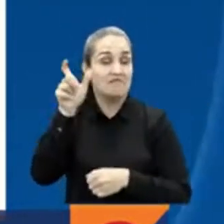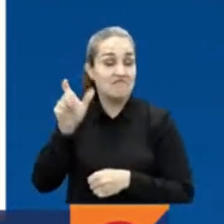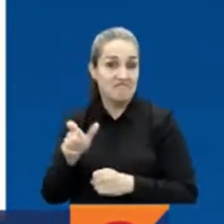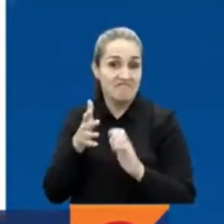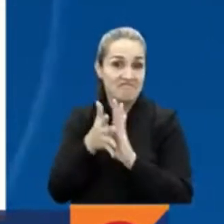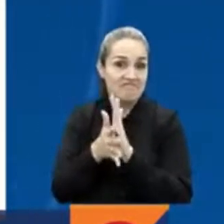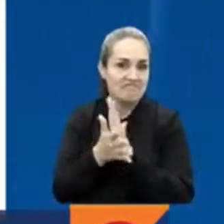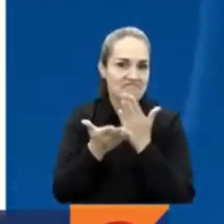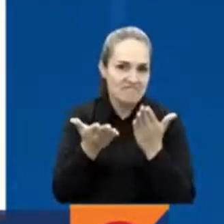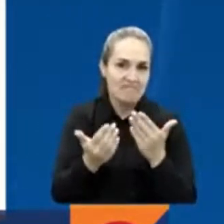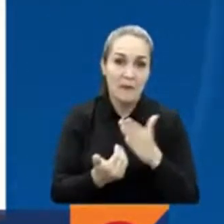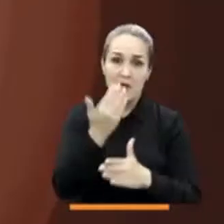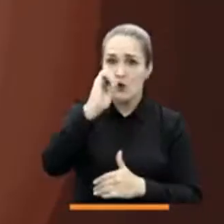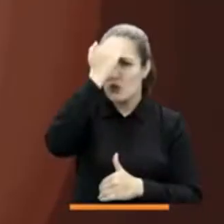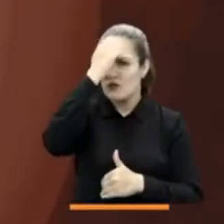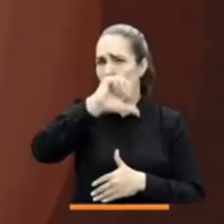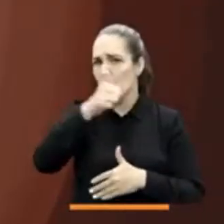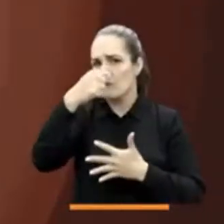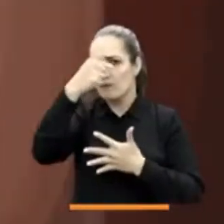titulares.